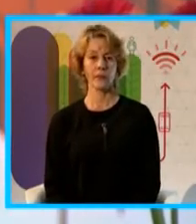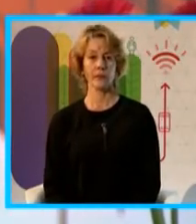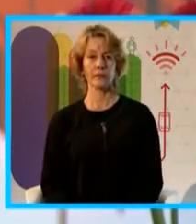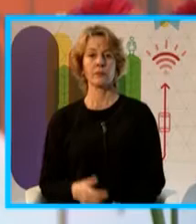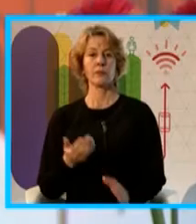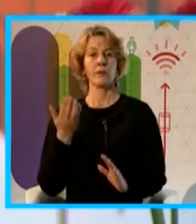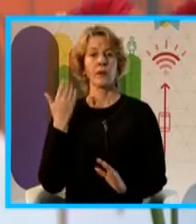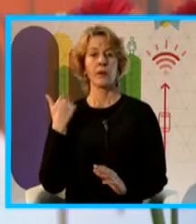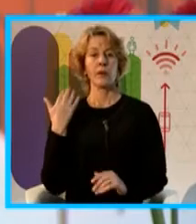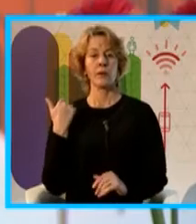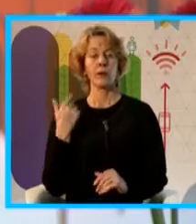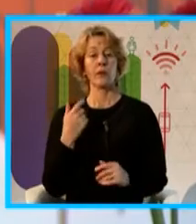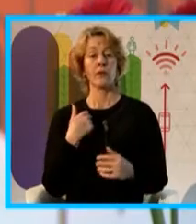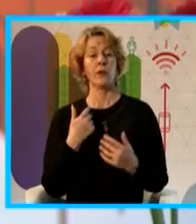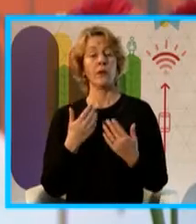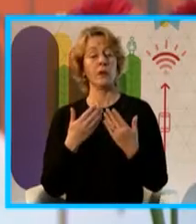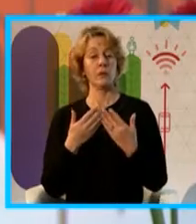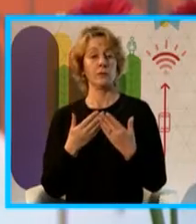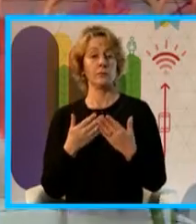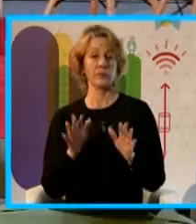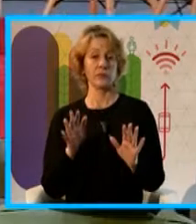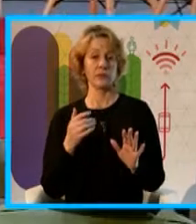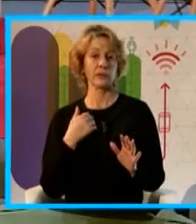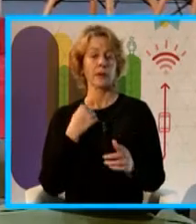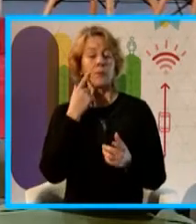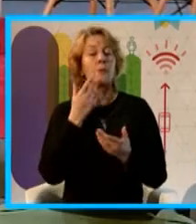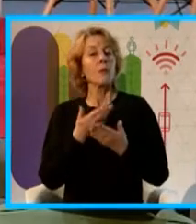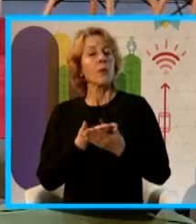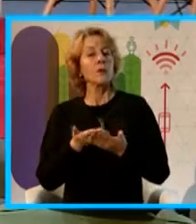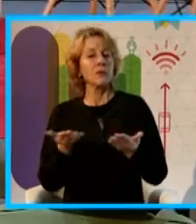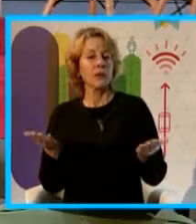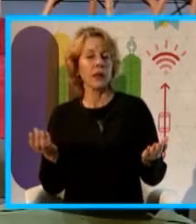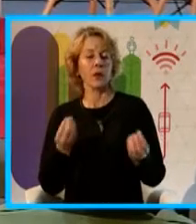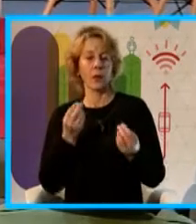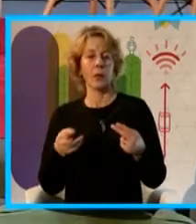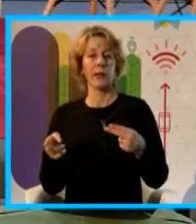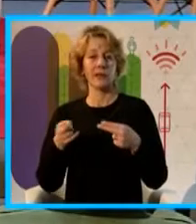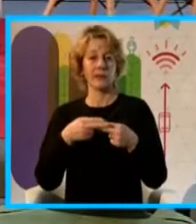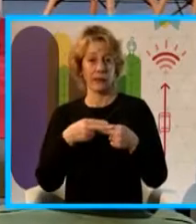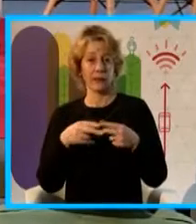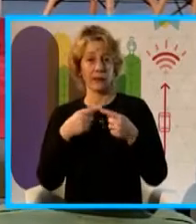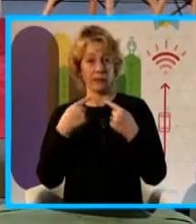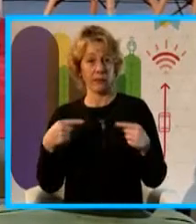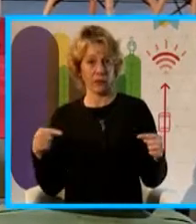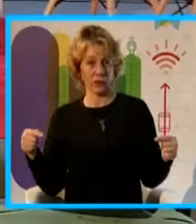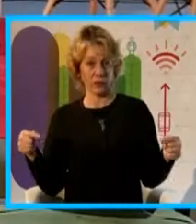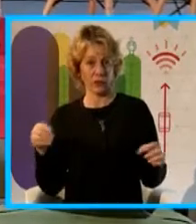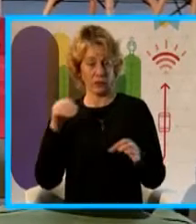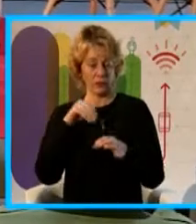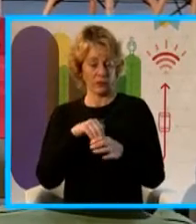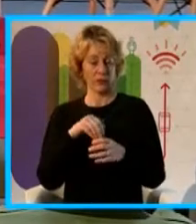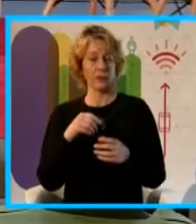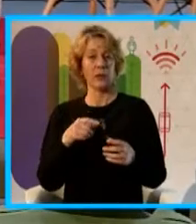Cuando se intenta mostrar cómo incide Internet de las Cosas en la vida cotidiana, hay un par de